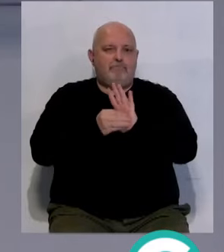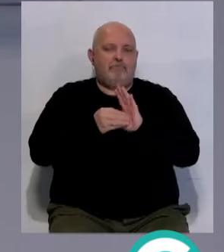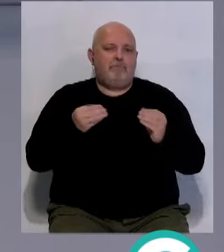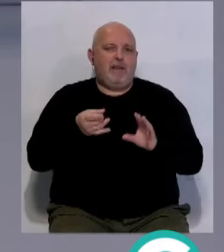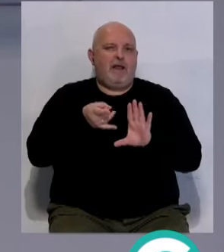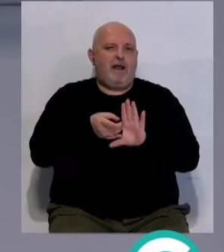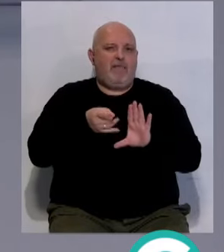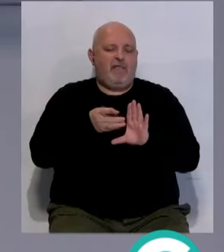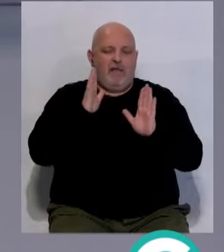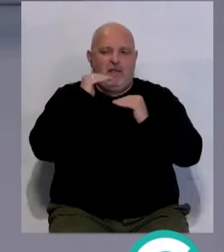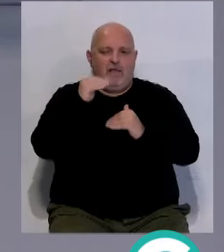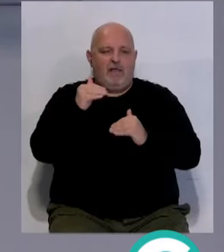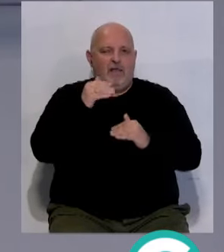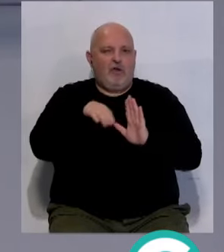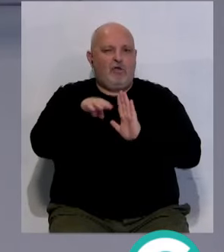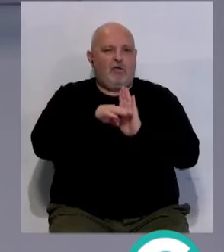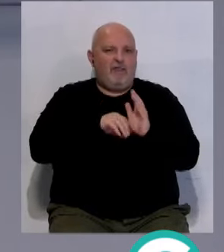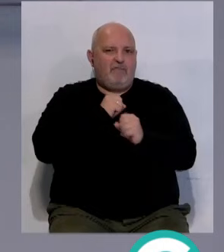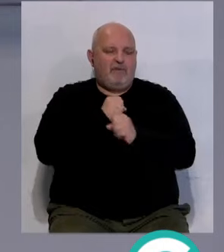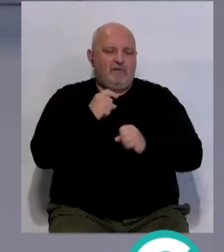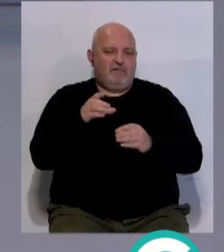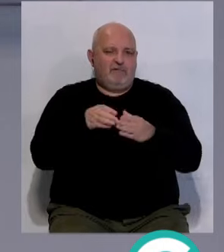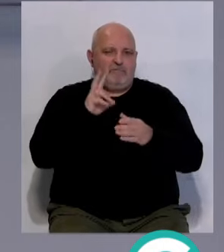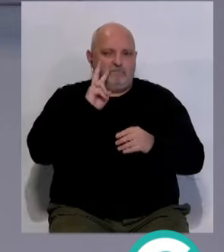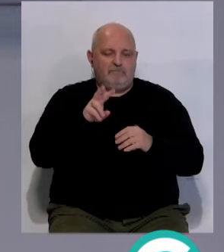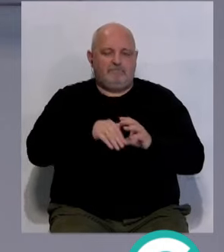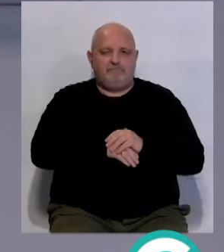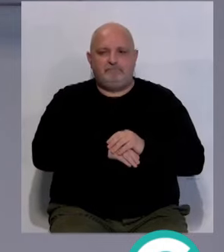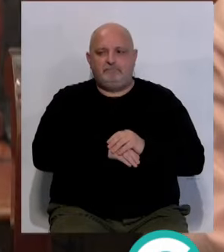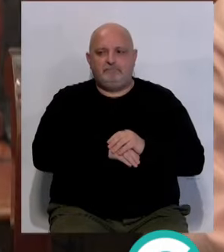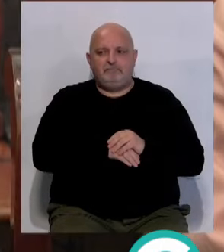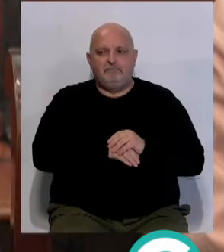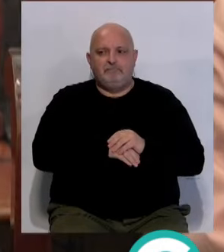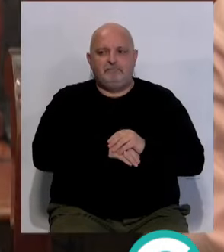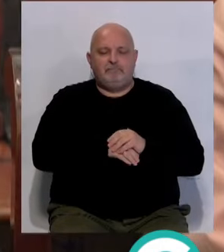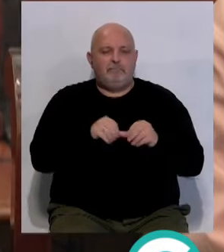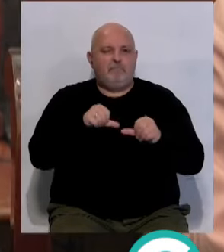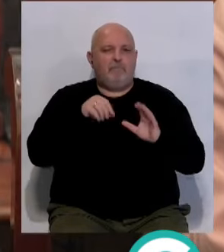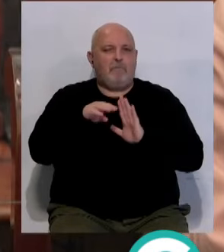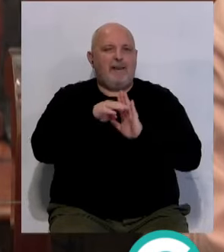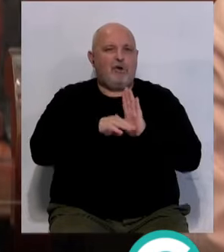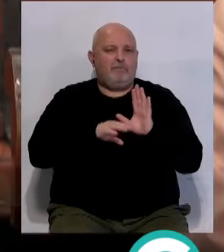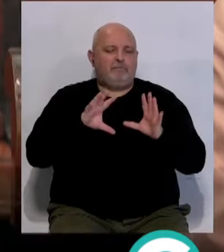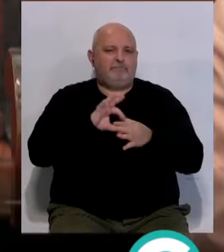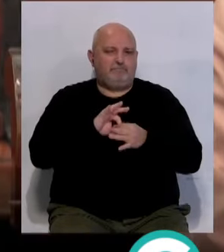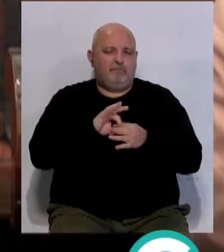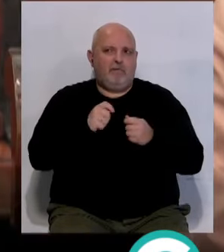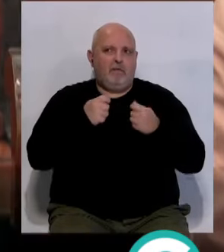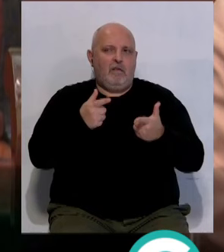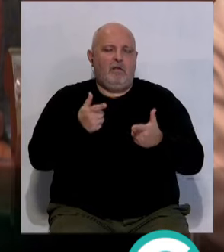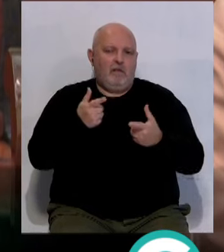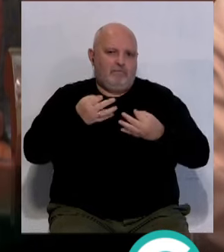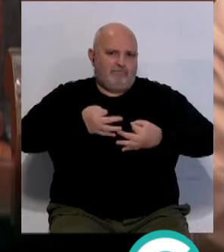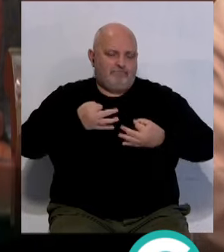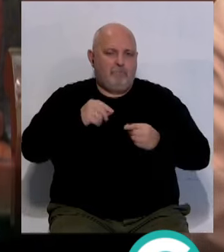mejor calidad de la atención y de las condiciones laborales de la plantilla. Lo escuchamos. Hacer un pliego que dote bien